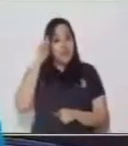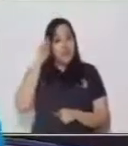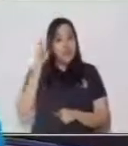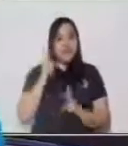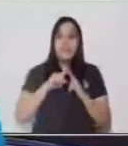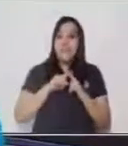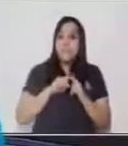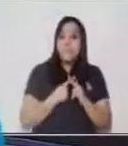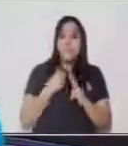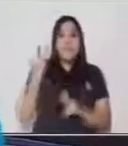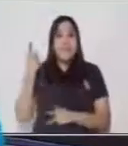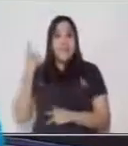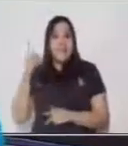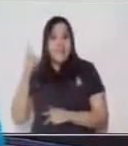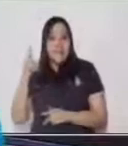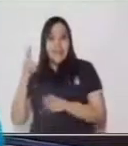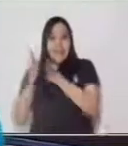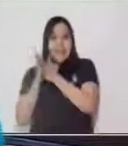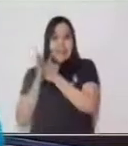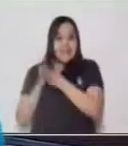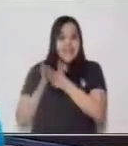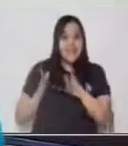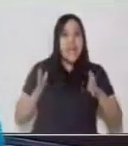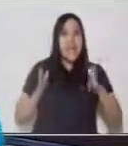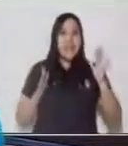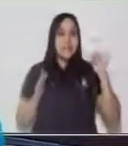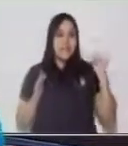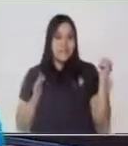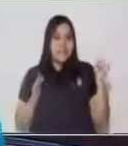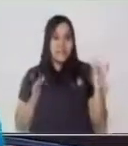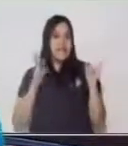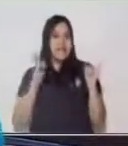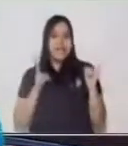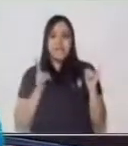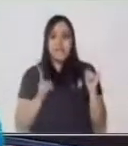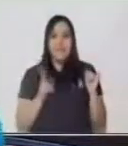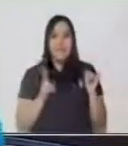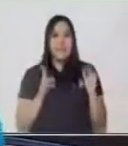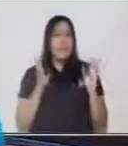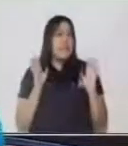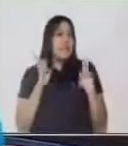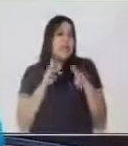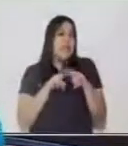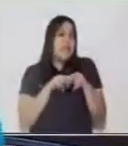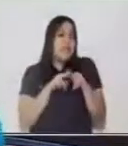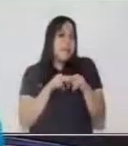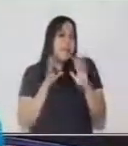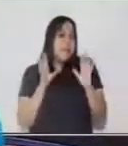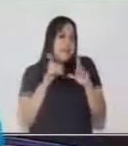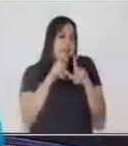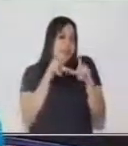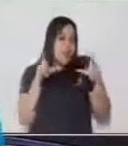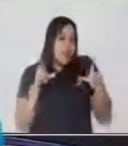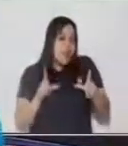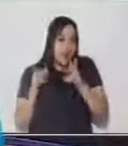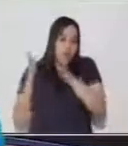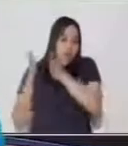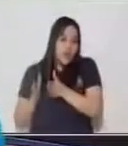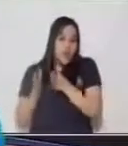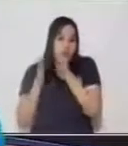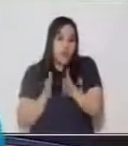posiciones, unidades, decenas y centenas. Y que dependiendo del lugar en el que se coloque la